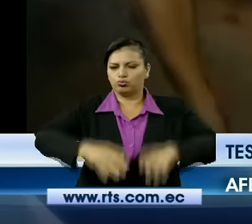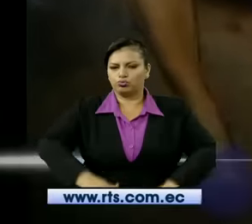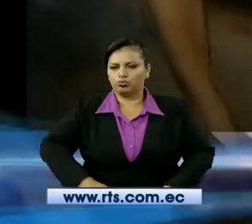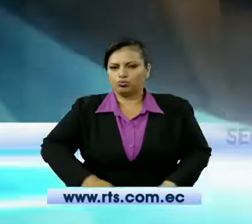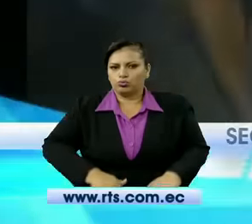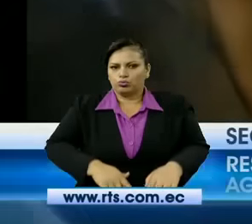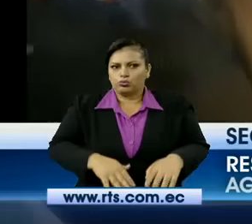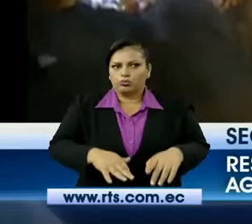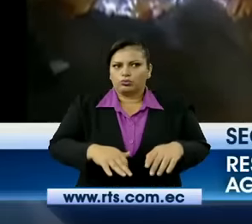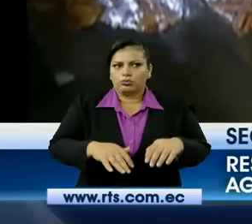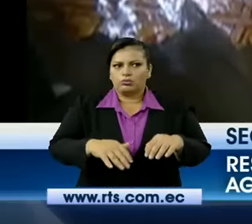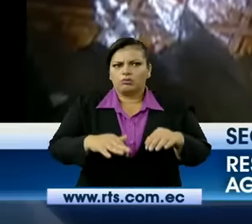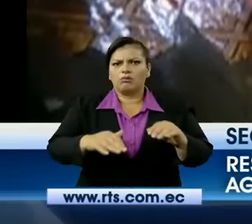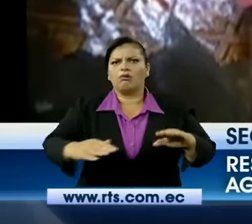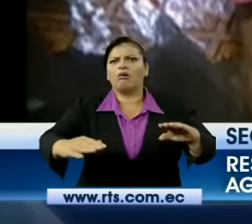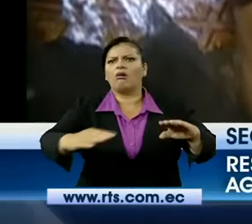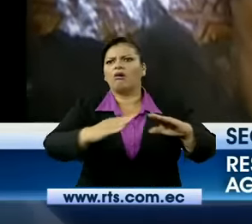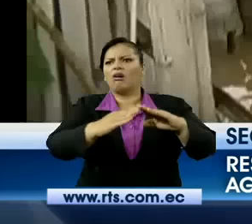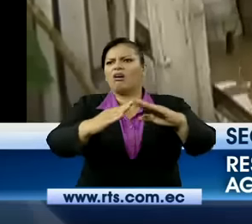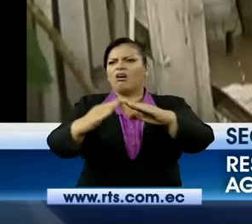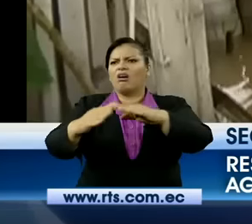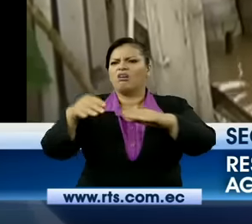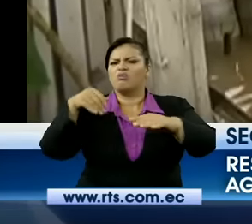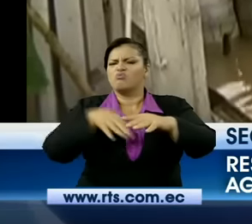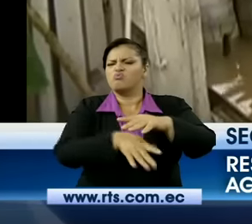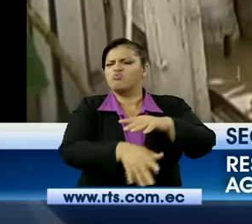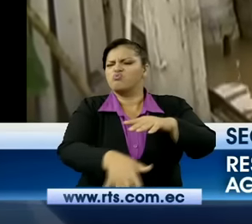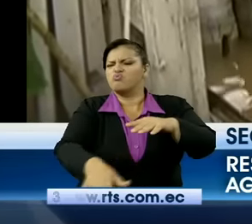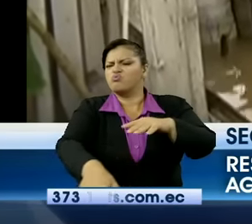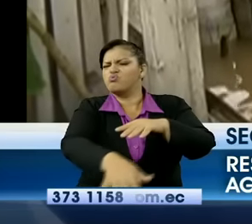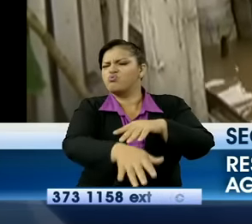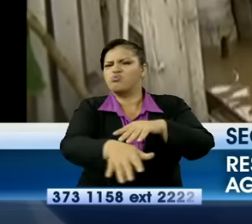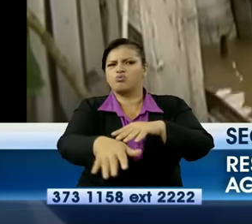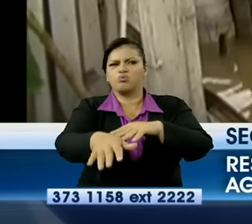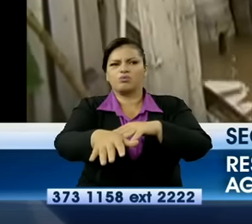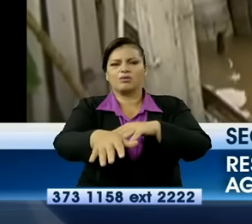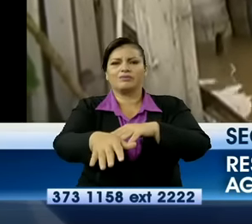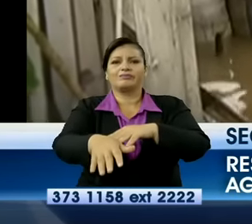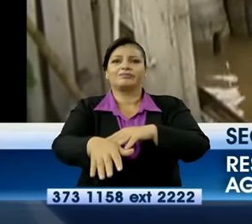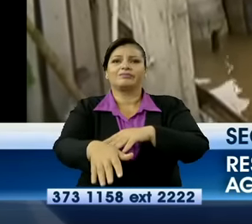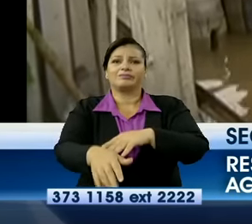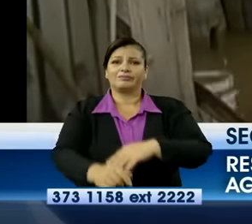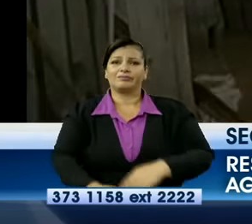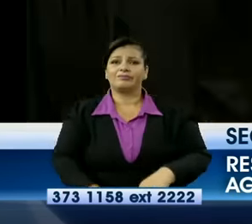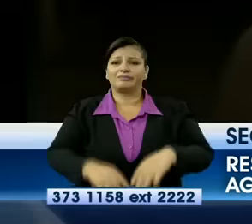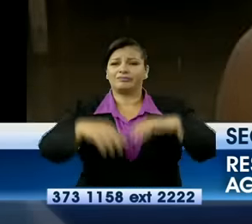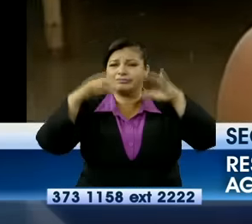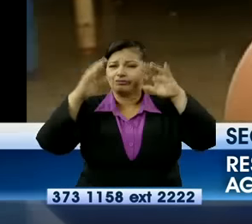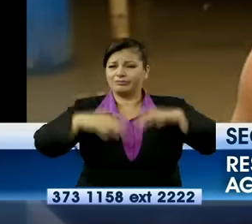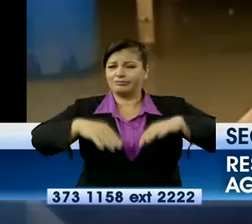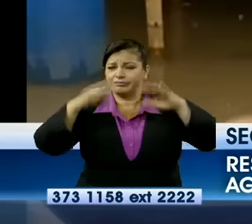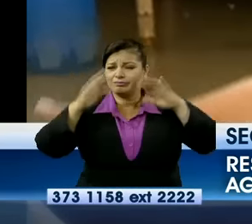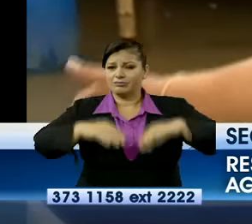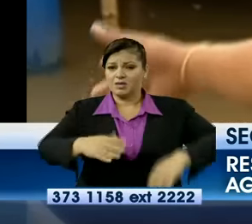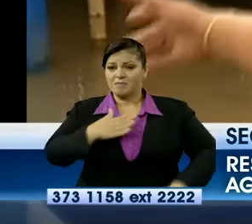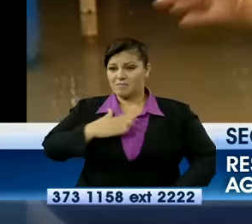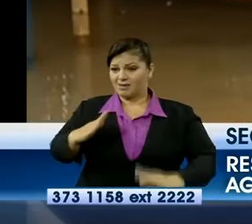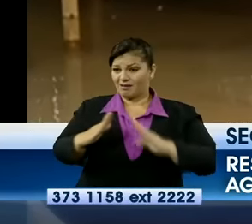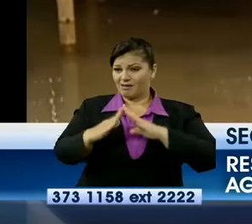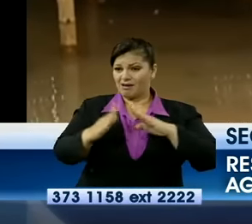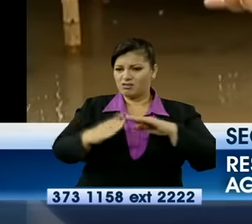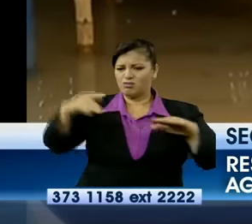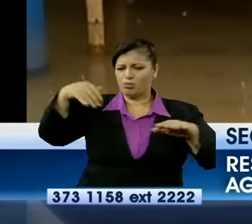sus viviendas. Pero saben que ese martirio lo van a tener durante todo el invierno. Mi casa se me enlundó todita